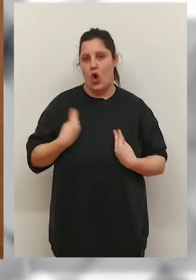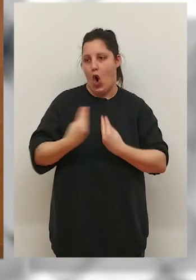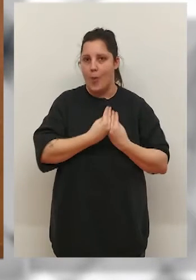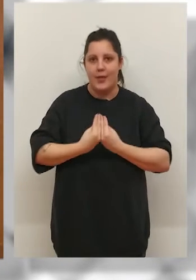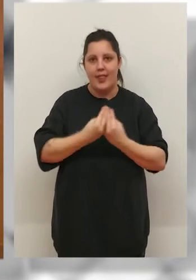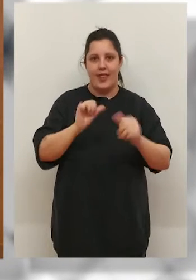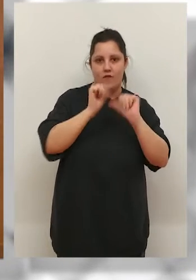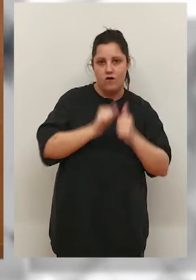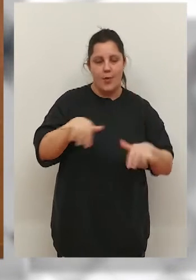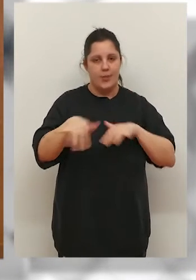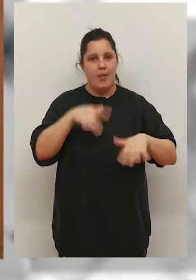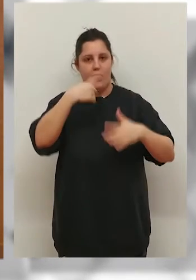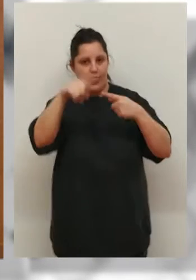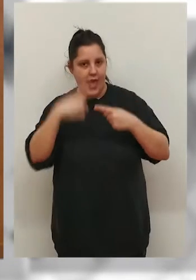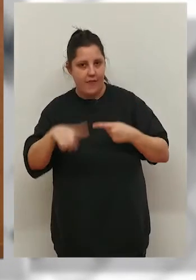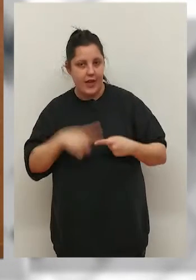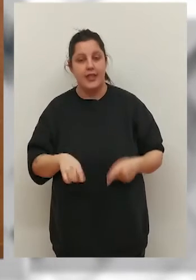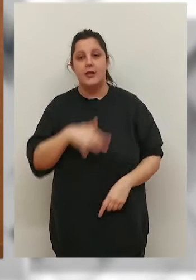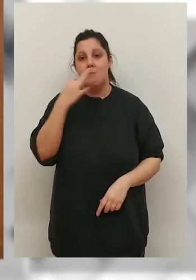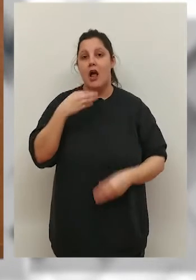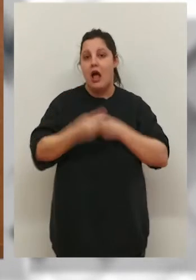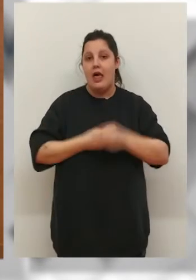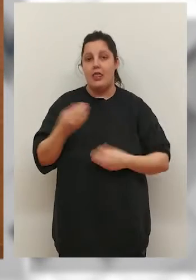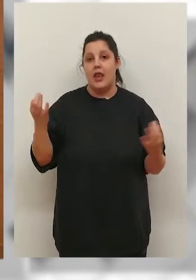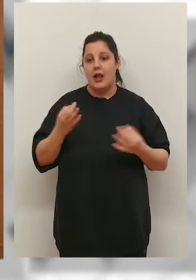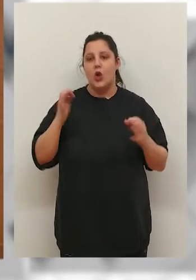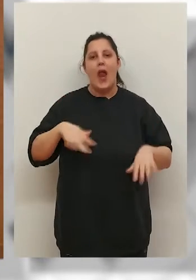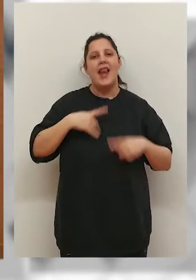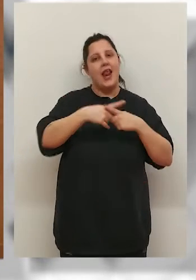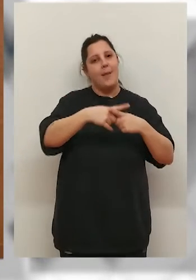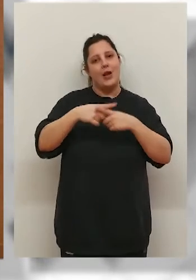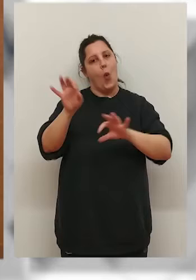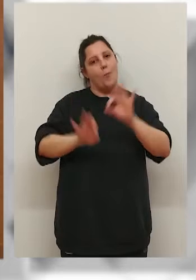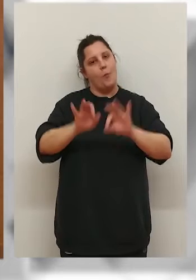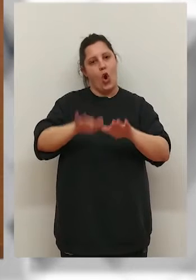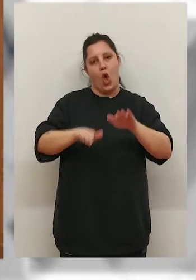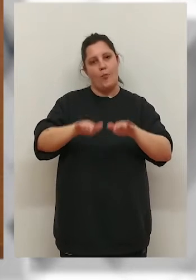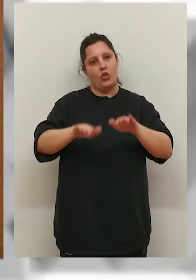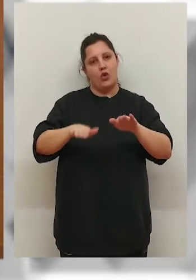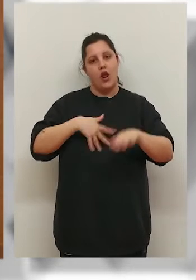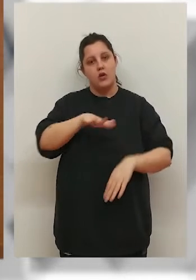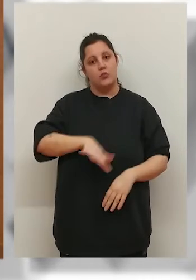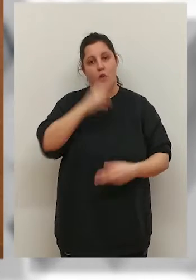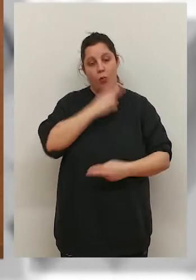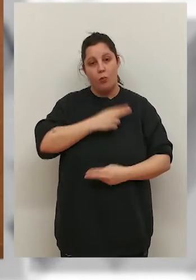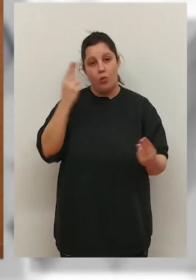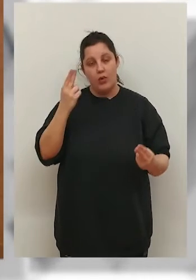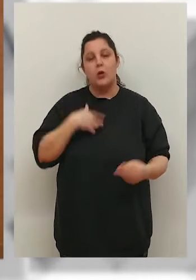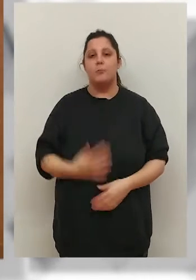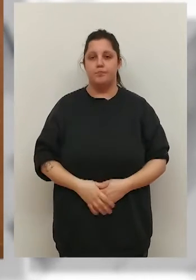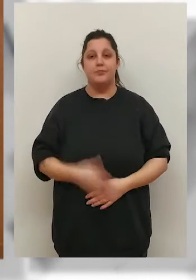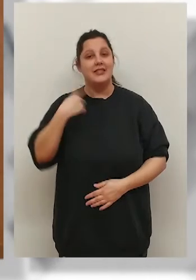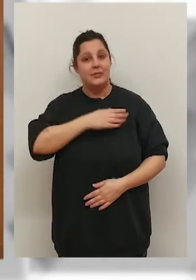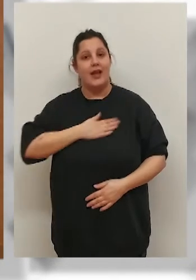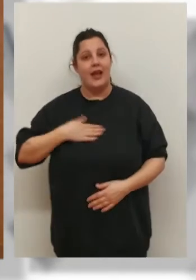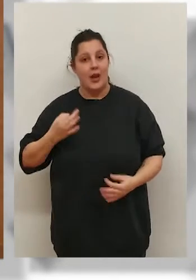permitir la convivencia de los diferentes modos de movilidad y realizar un reparto proporcionado del espacio